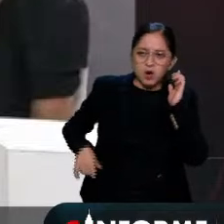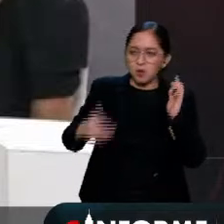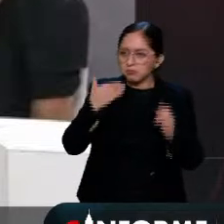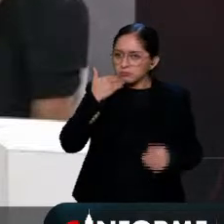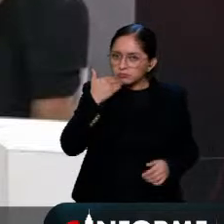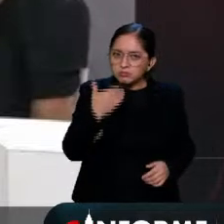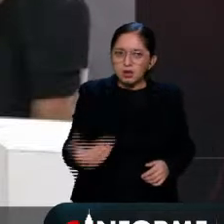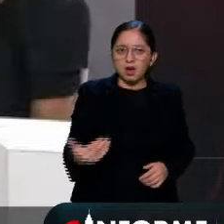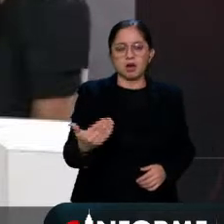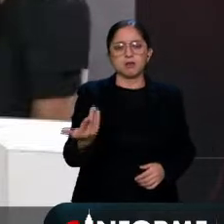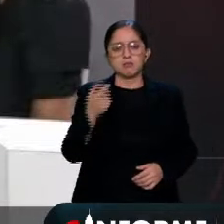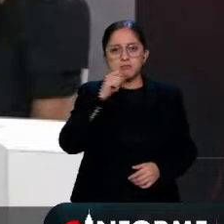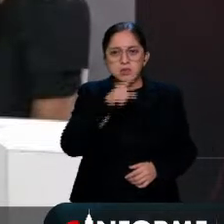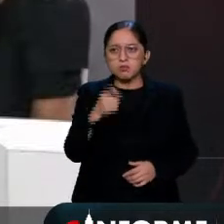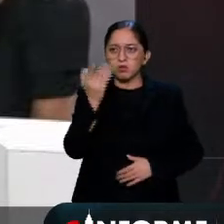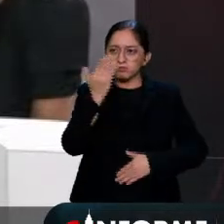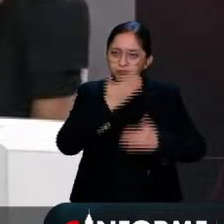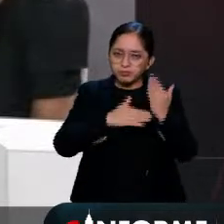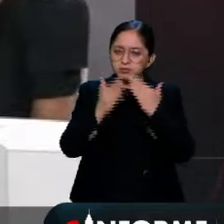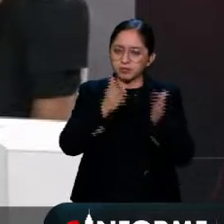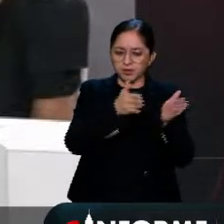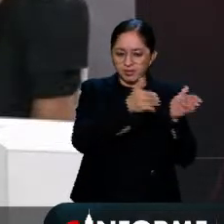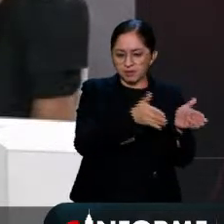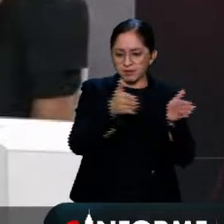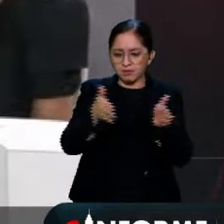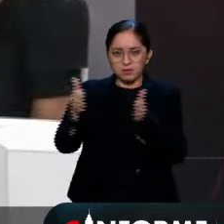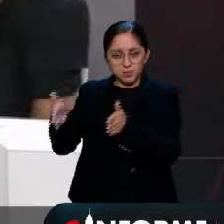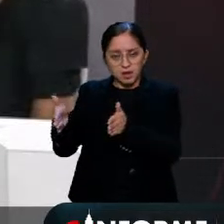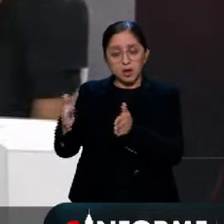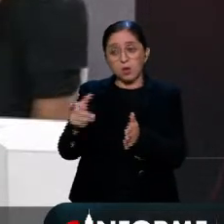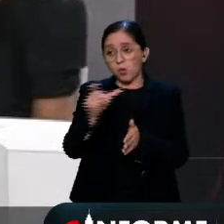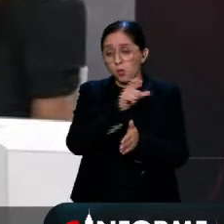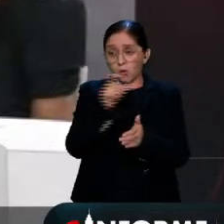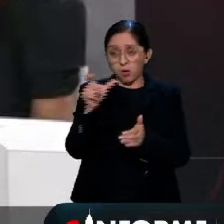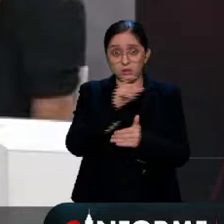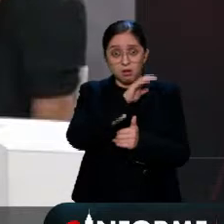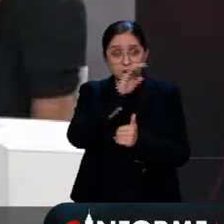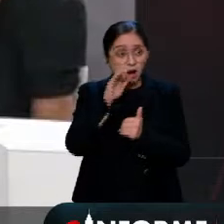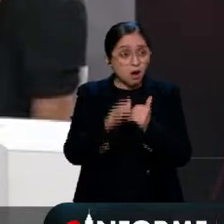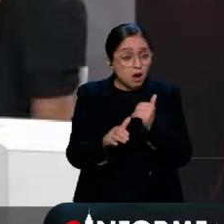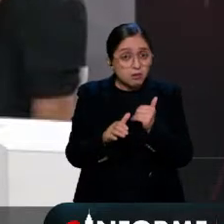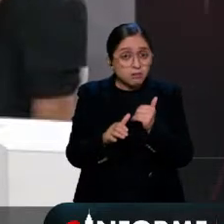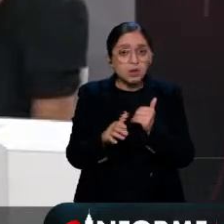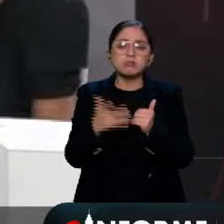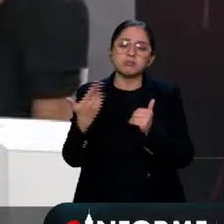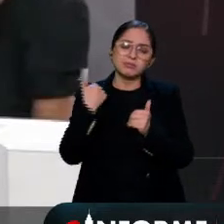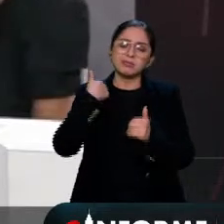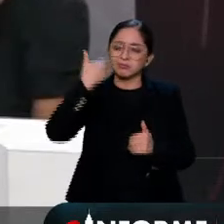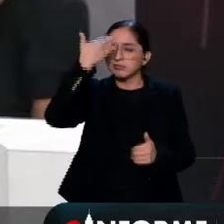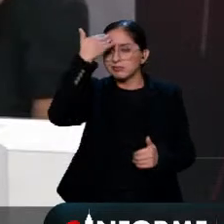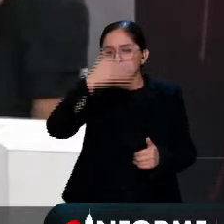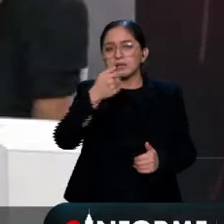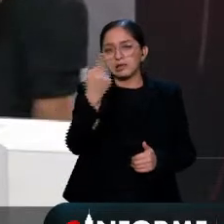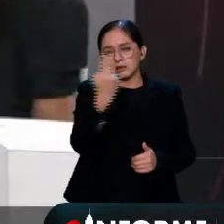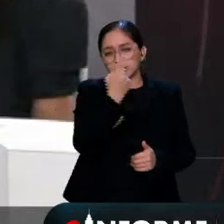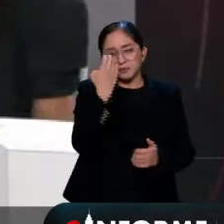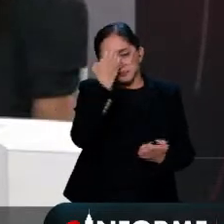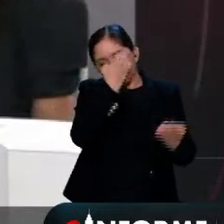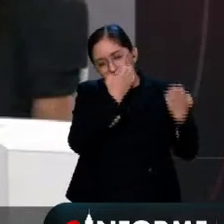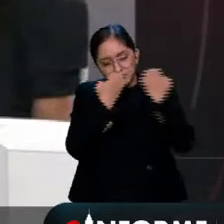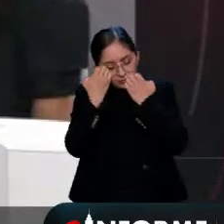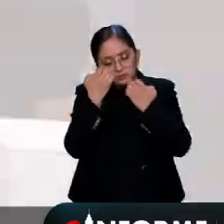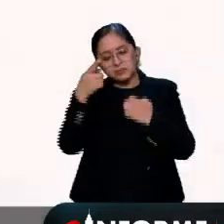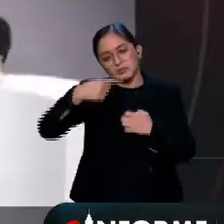y eficiencia en cada una de sus etapas, pero al final sí es posible ver que existen el